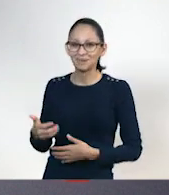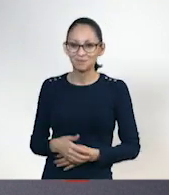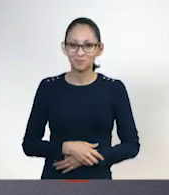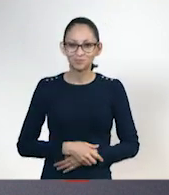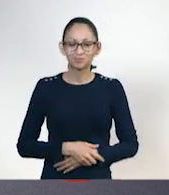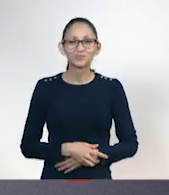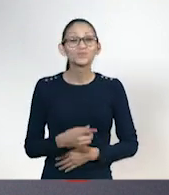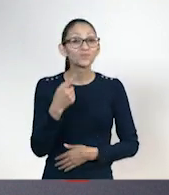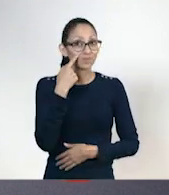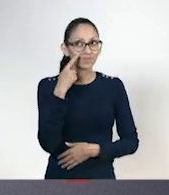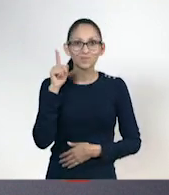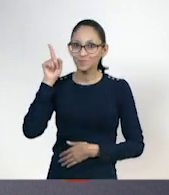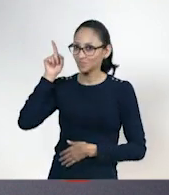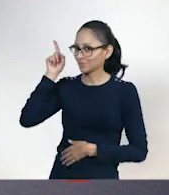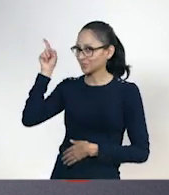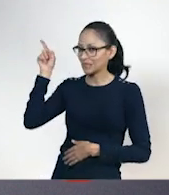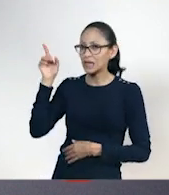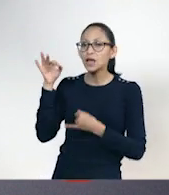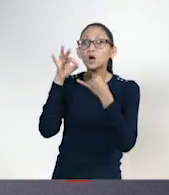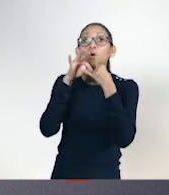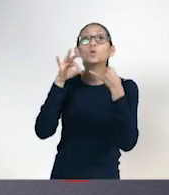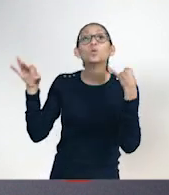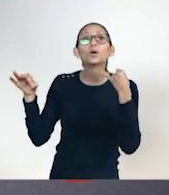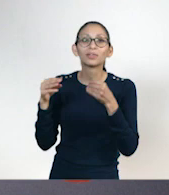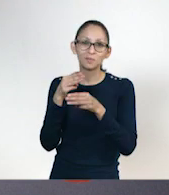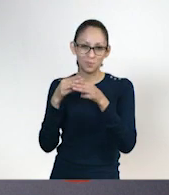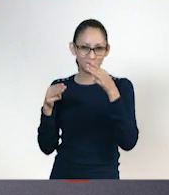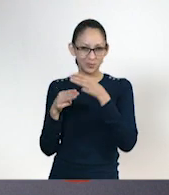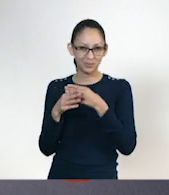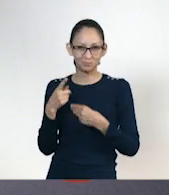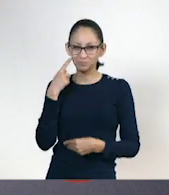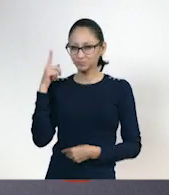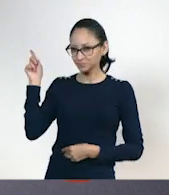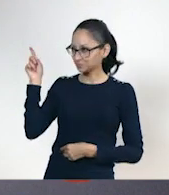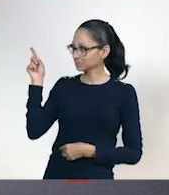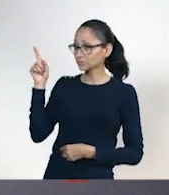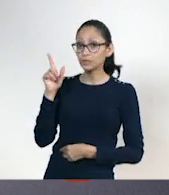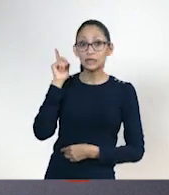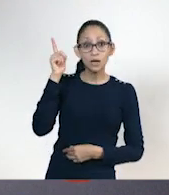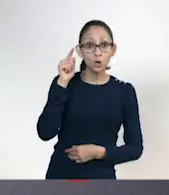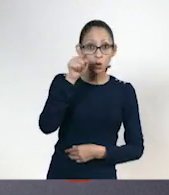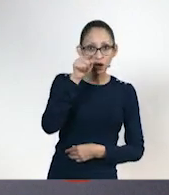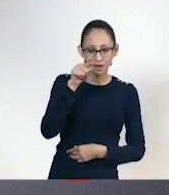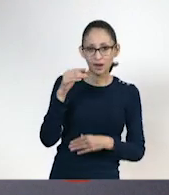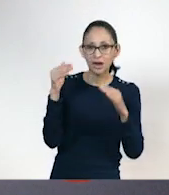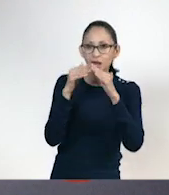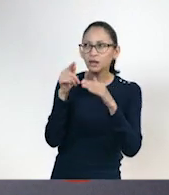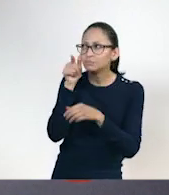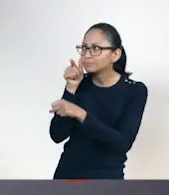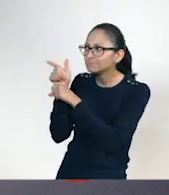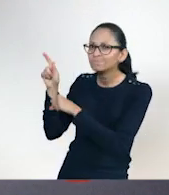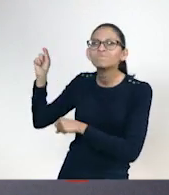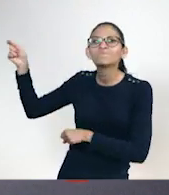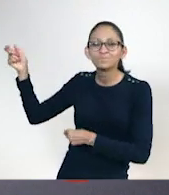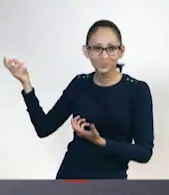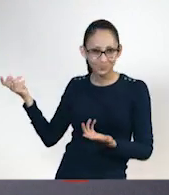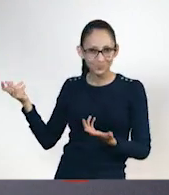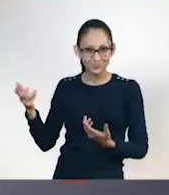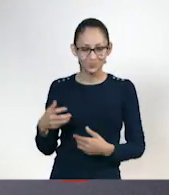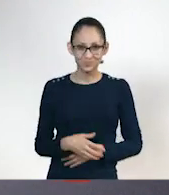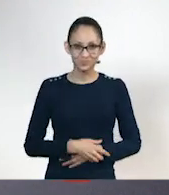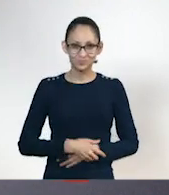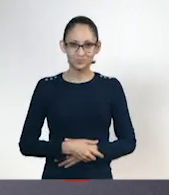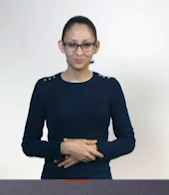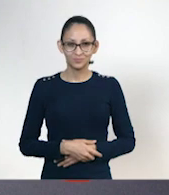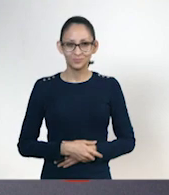Vamos a ver el último implemento. Y espero que ustedes en casa logren identificar. A ver.